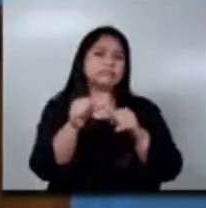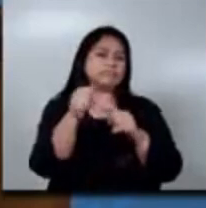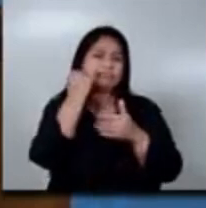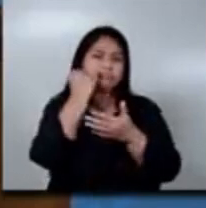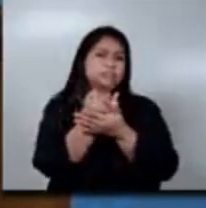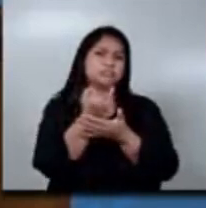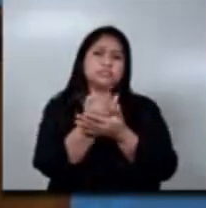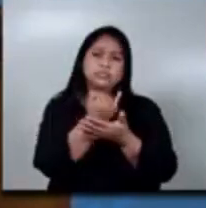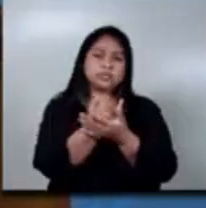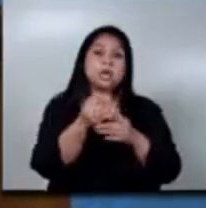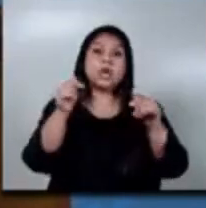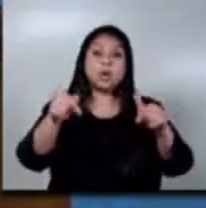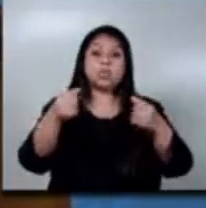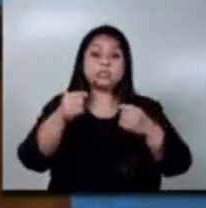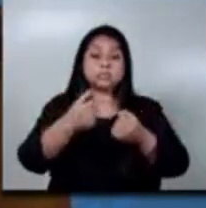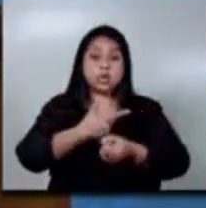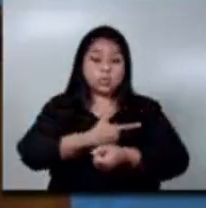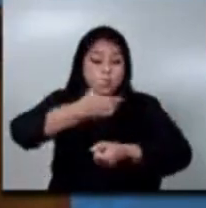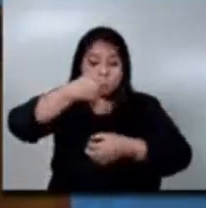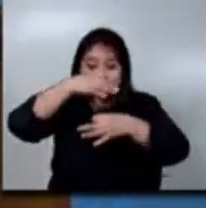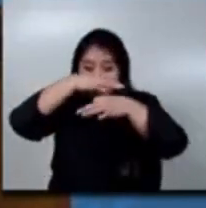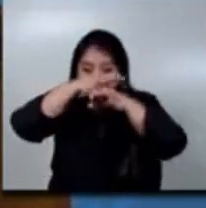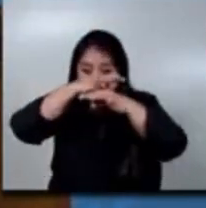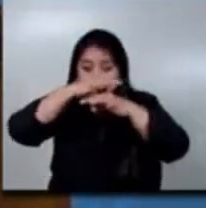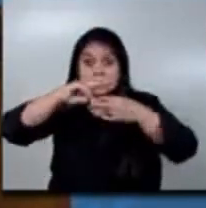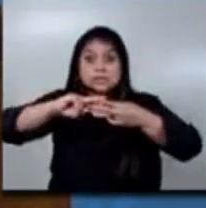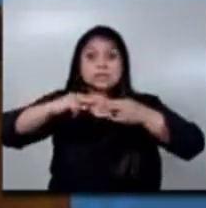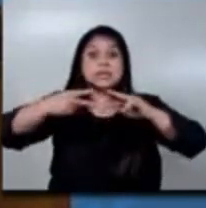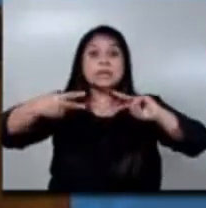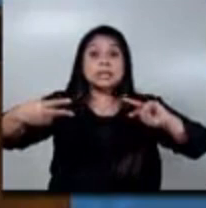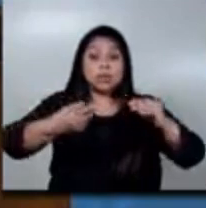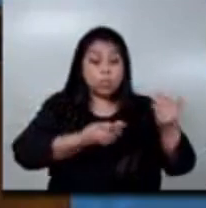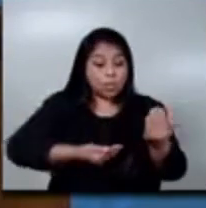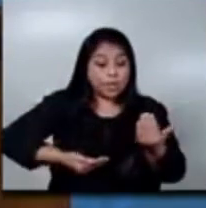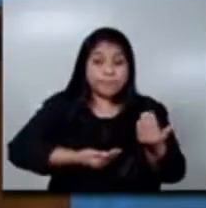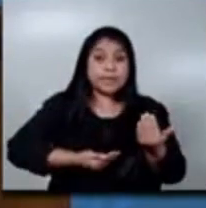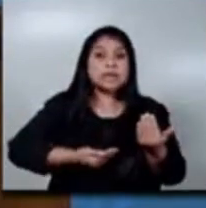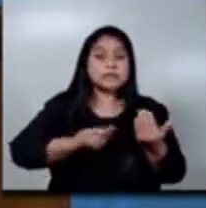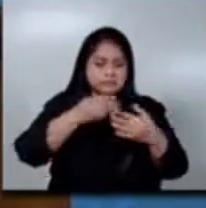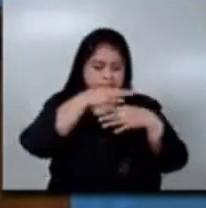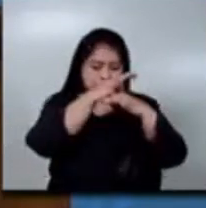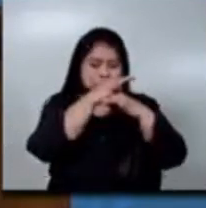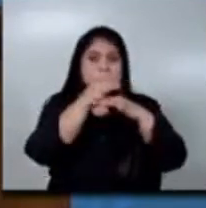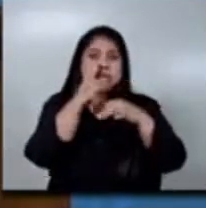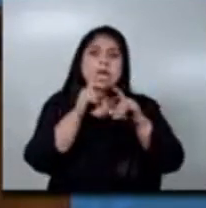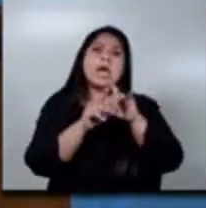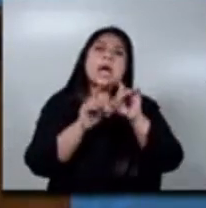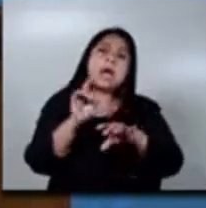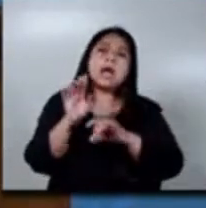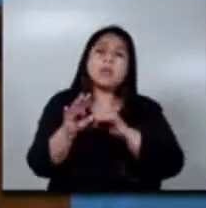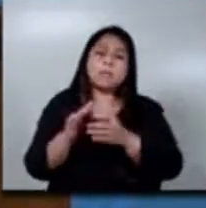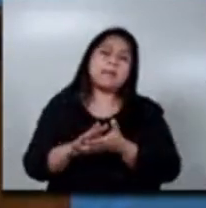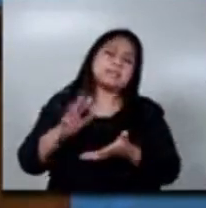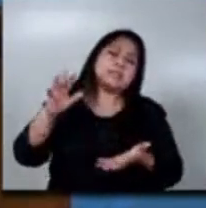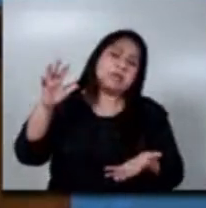tamizaje neonatal en niños menor al no más nacer, y otros un poquito más grandes,